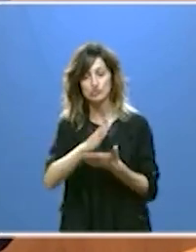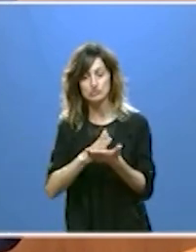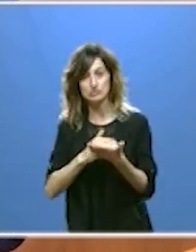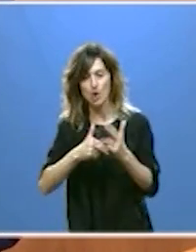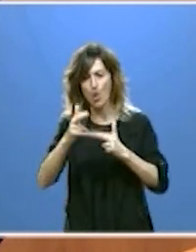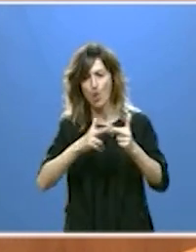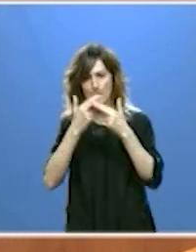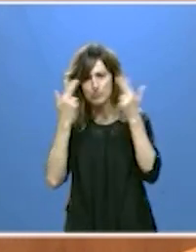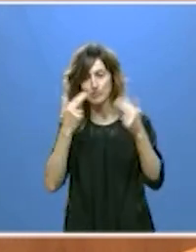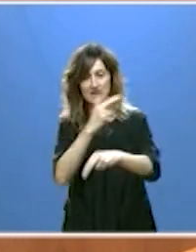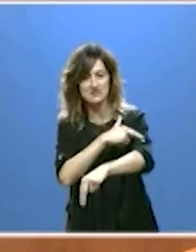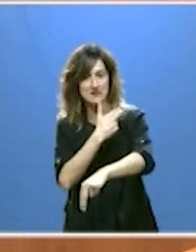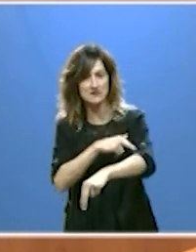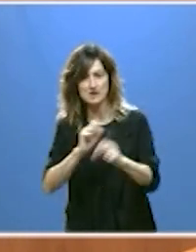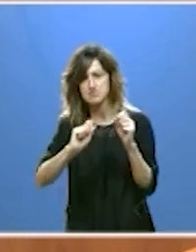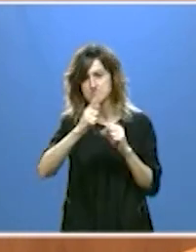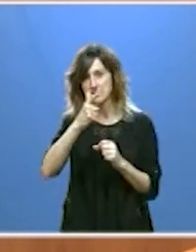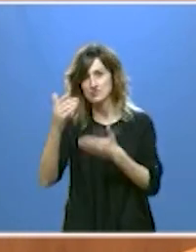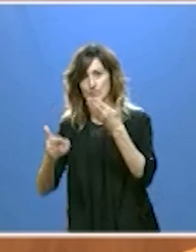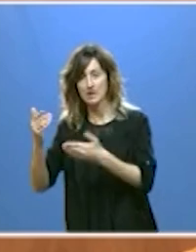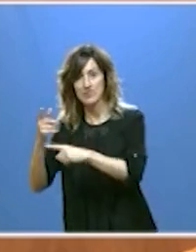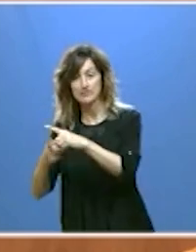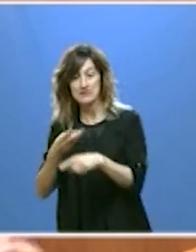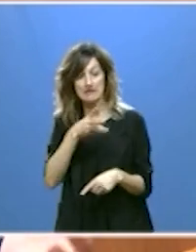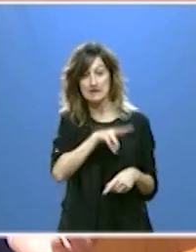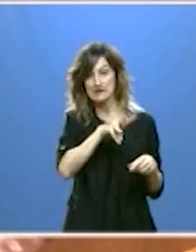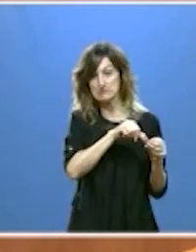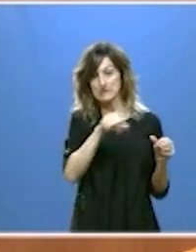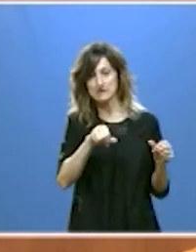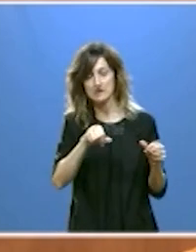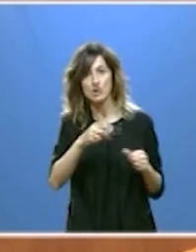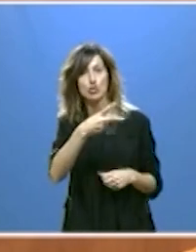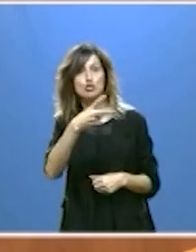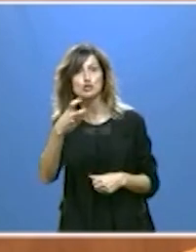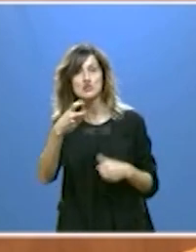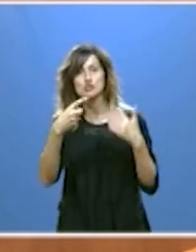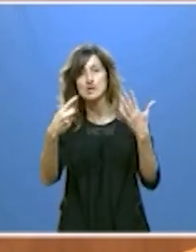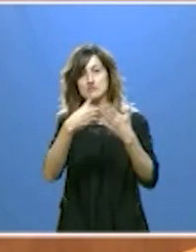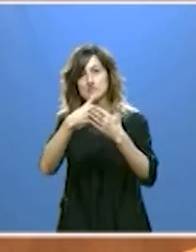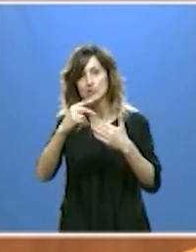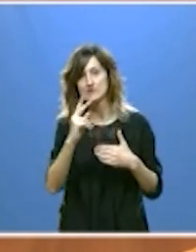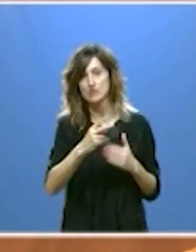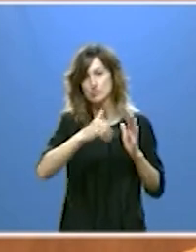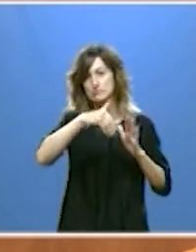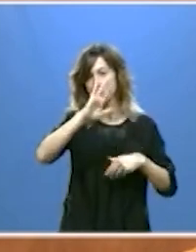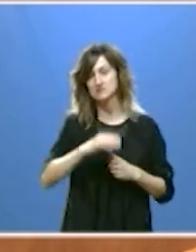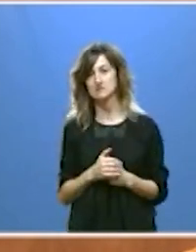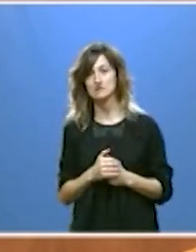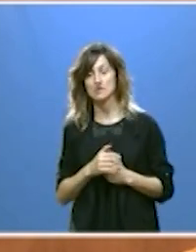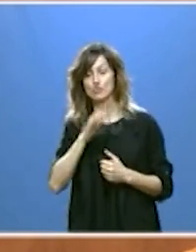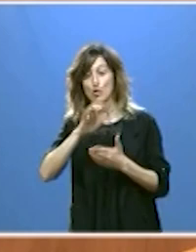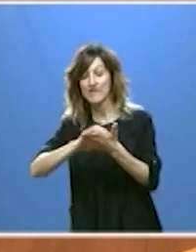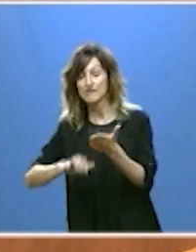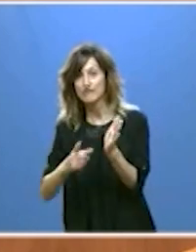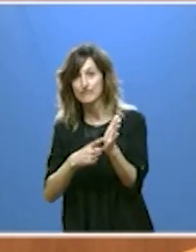pública sanitaria de España ha licitado en el primer trimestre del año con más de 206 millones de euros, según el